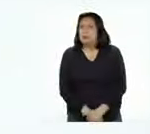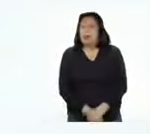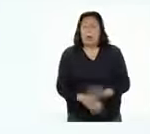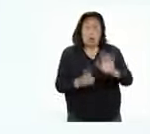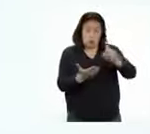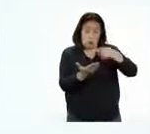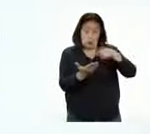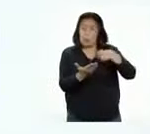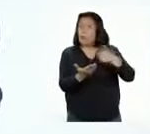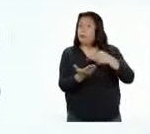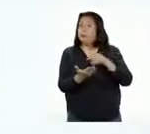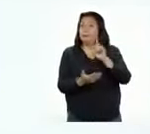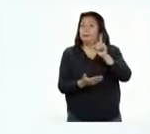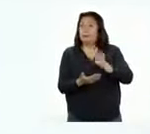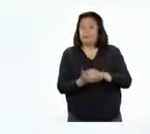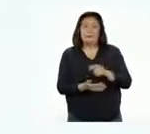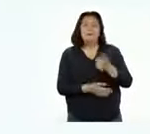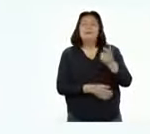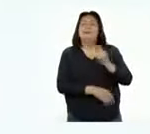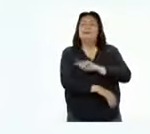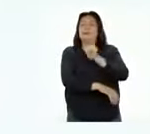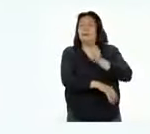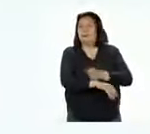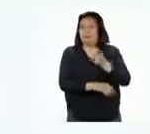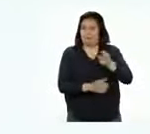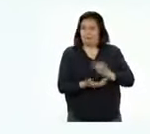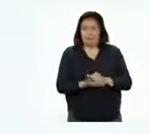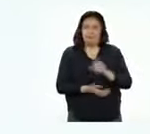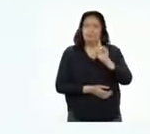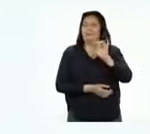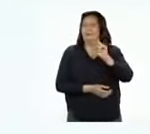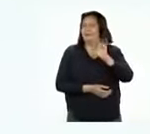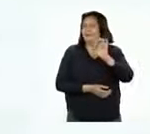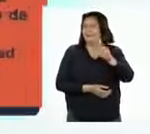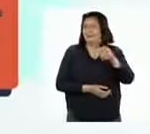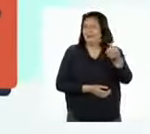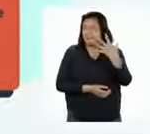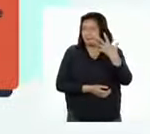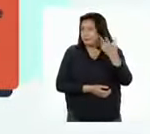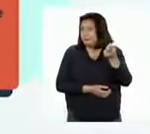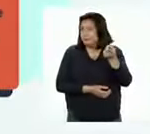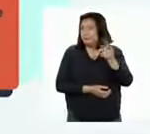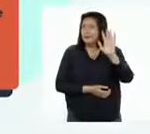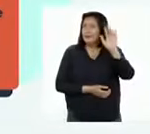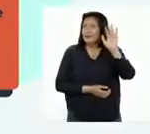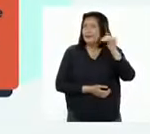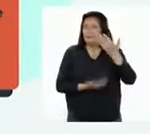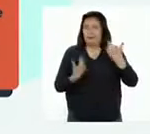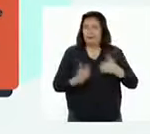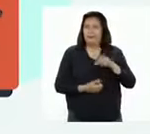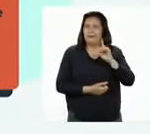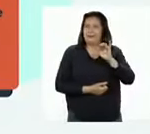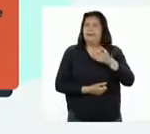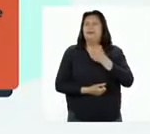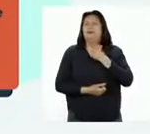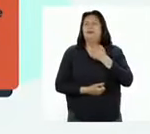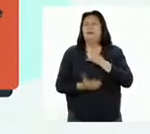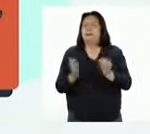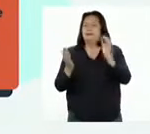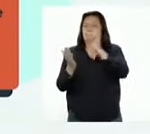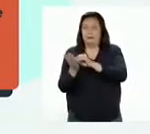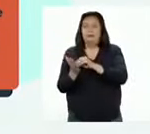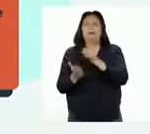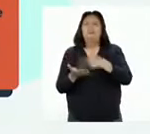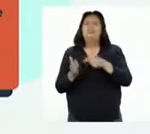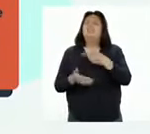Uy, justo tenemos un audio de Tumbes. Ajá, es de Daniel y dice... Hola, soy Daniel. Me gustaría que hubiera una